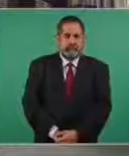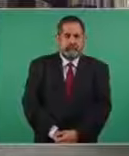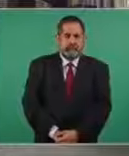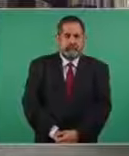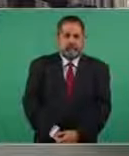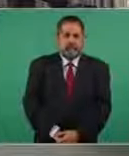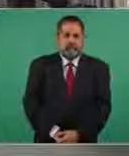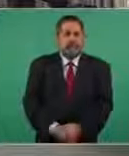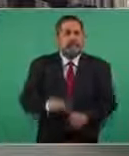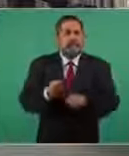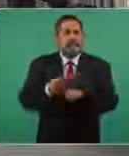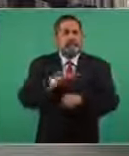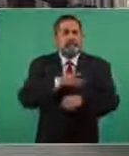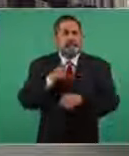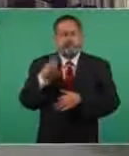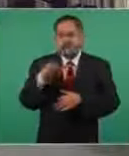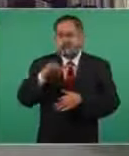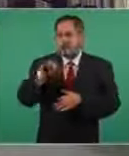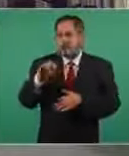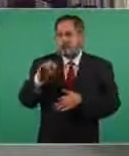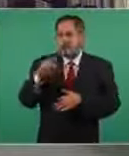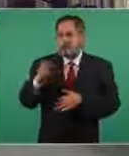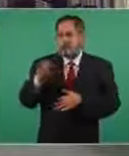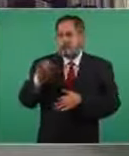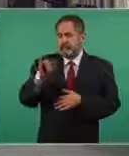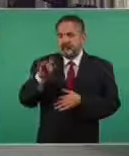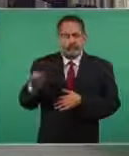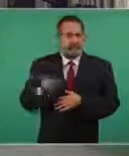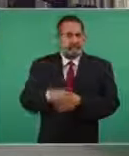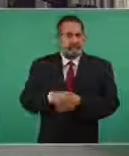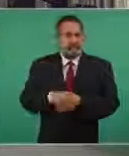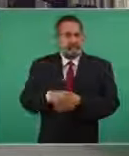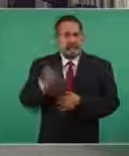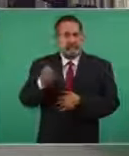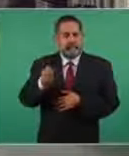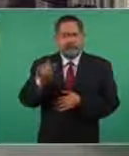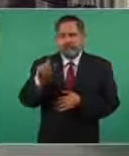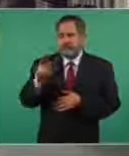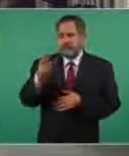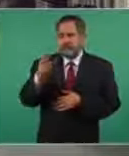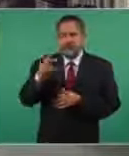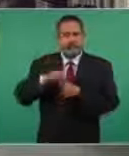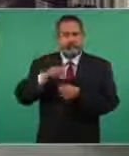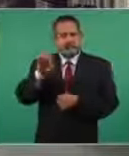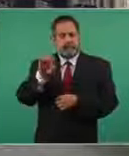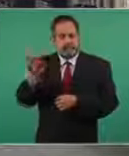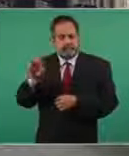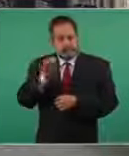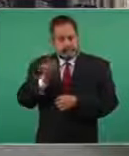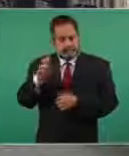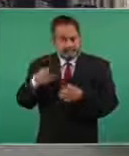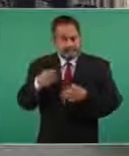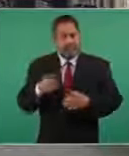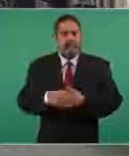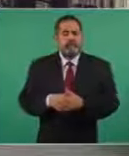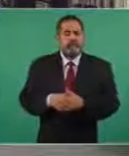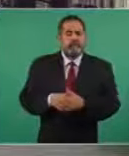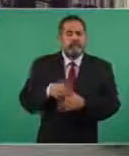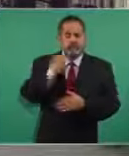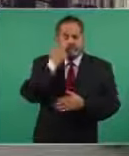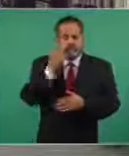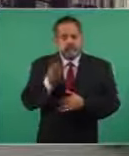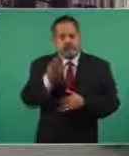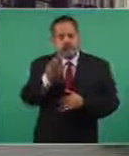Muy buenos días, Jorge Díaz de Lanzate de CNR, Canal 73, de Ensenada. Y le quiero a usted